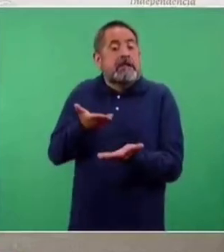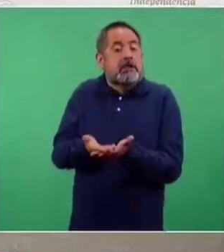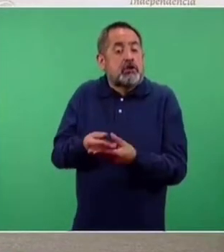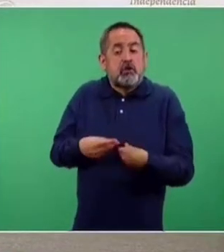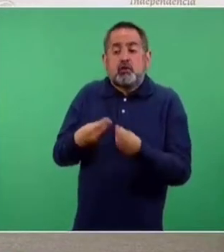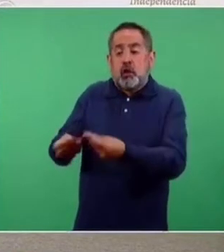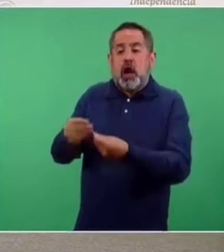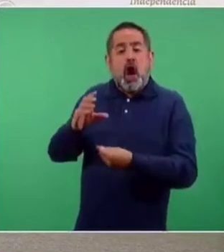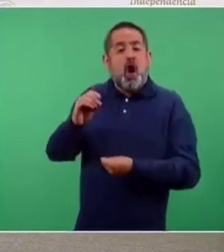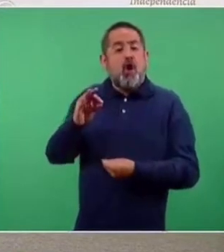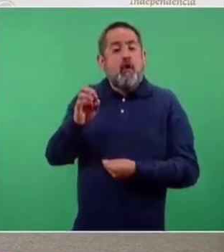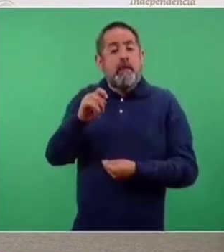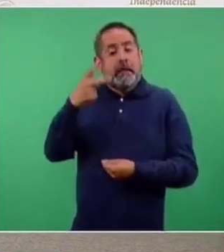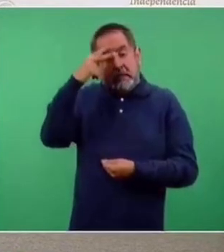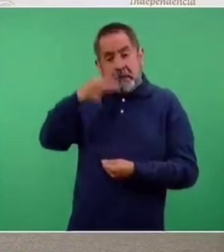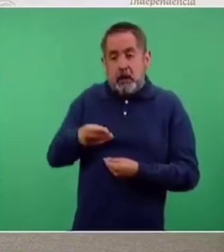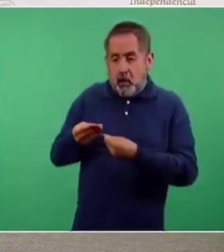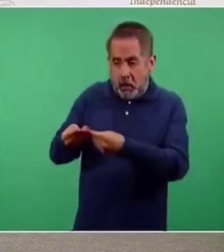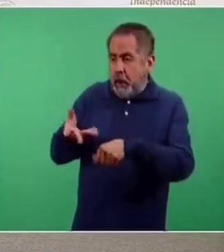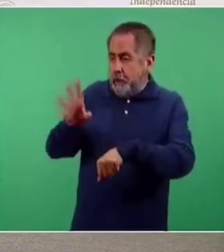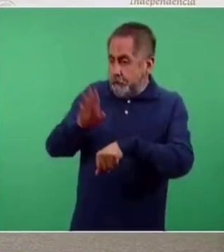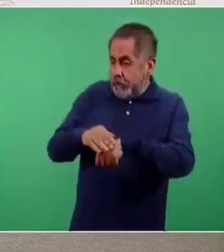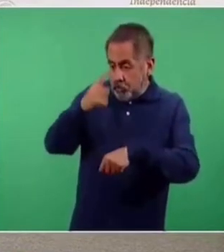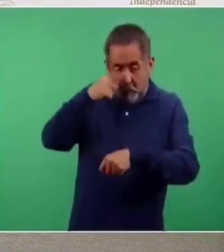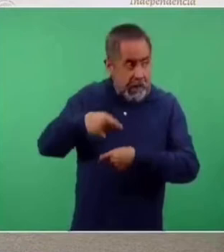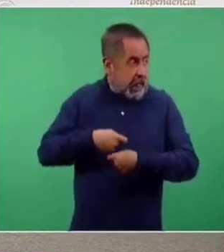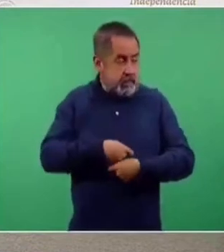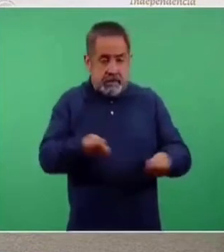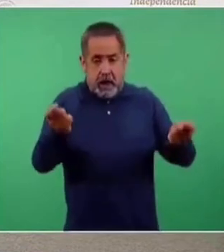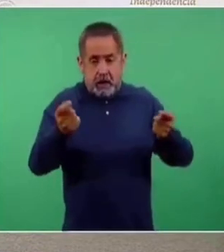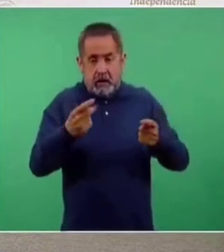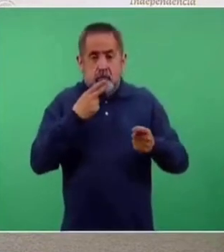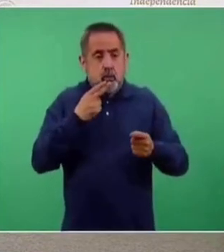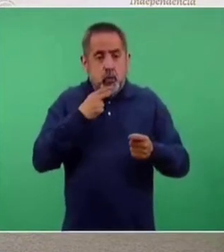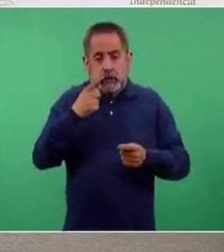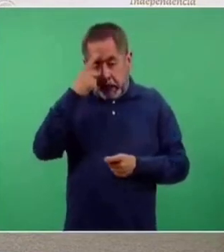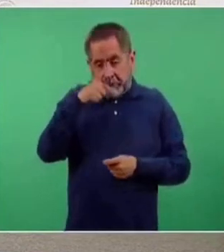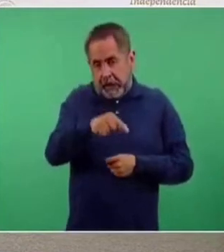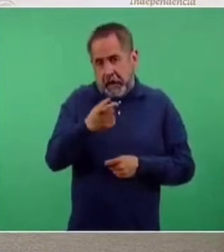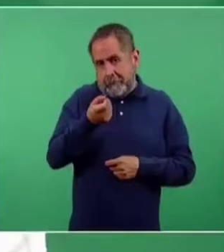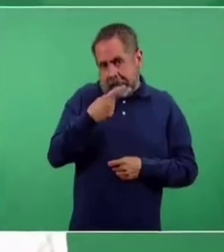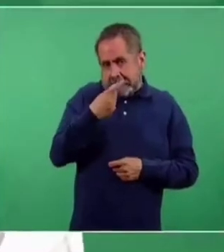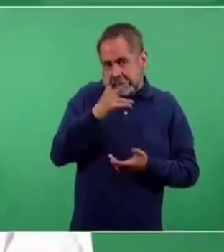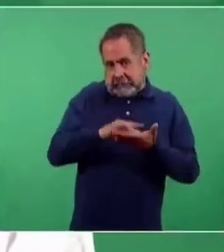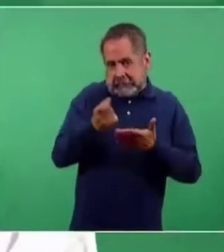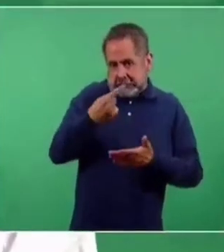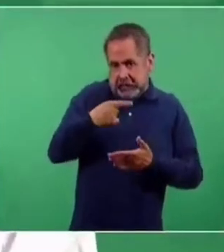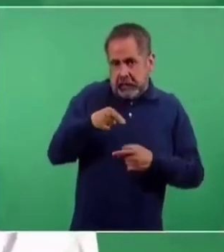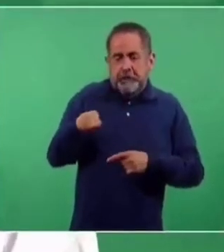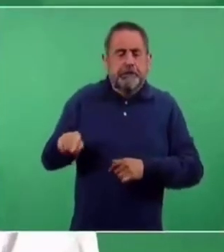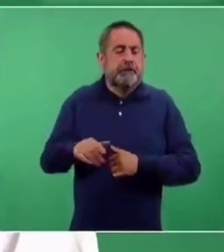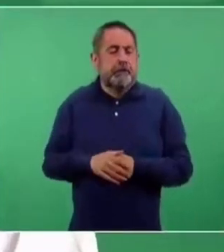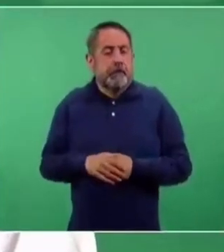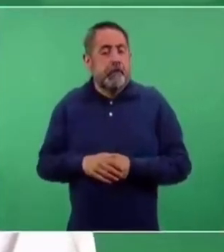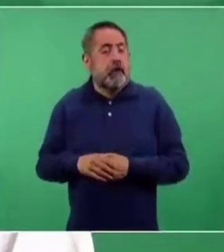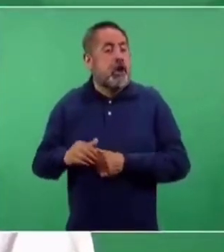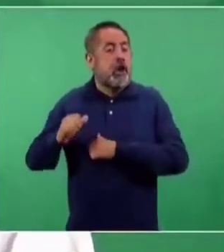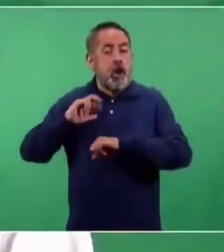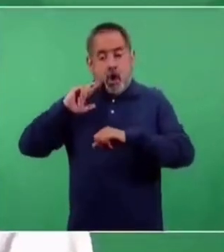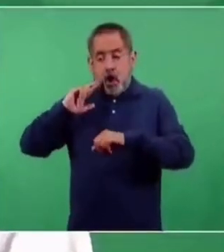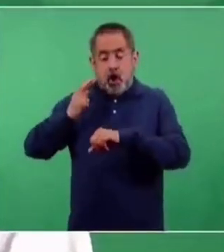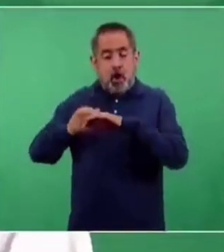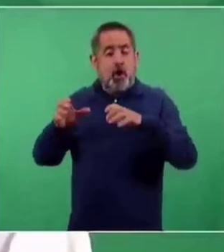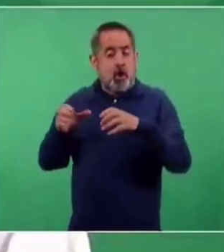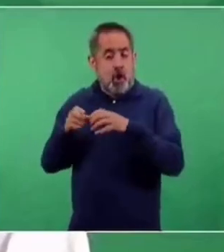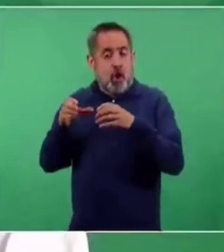COFEPRIS de México para la autorización del uso de este medicamento. Y el Comité de Moléculas